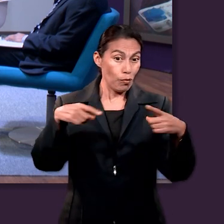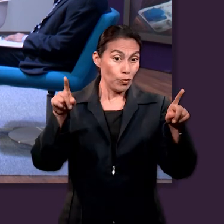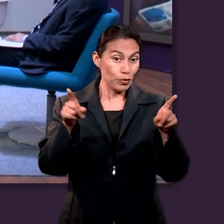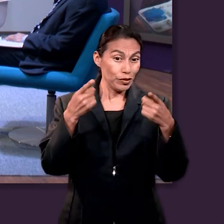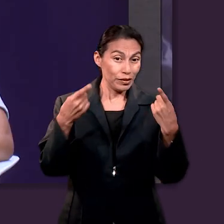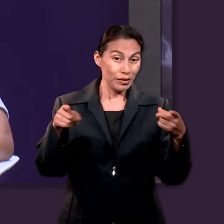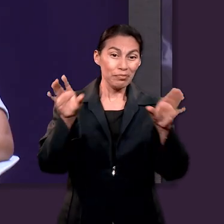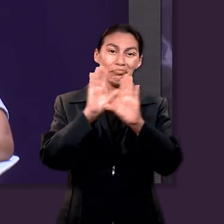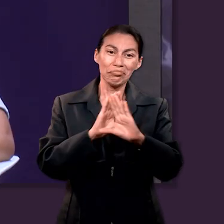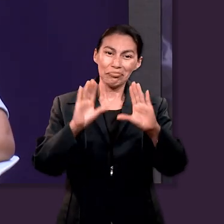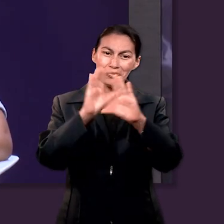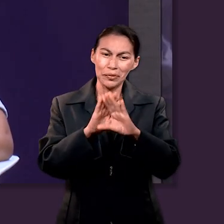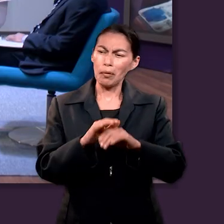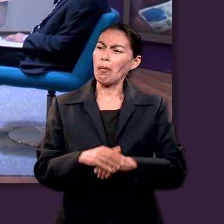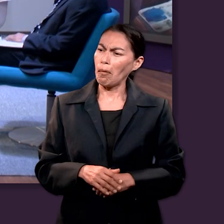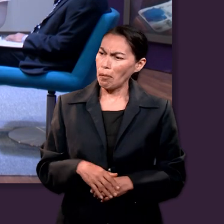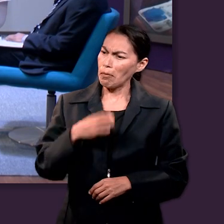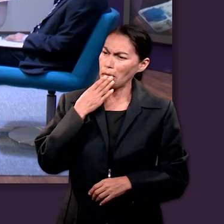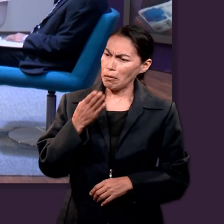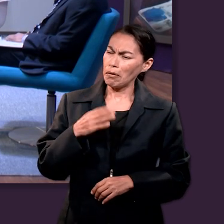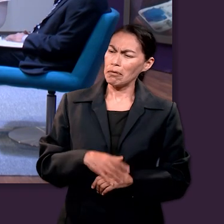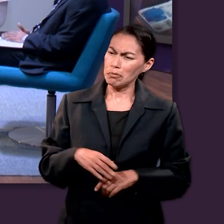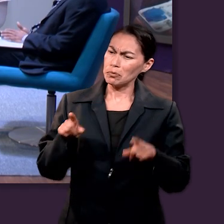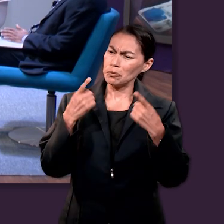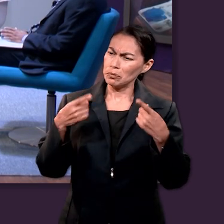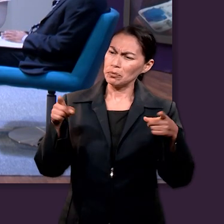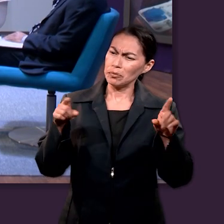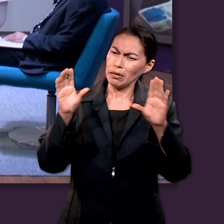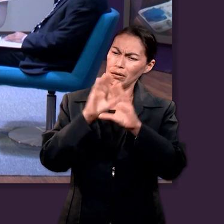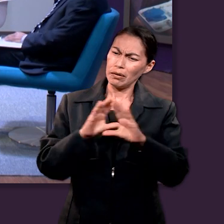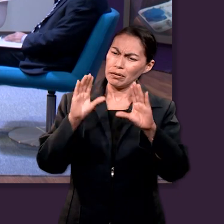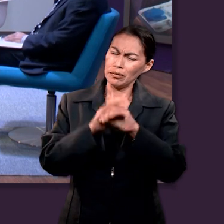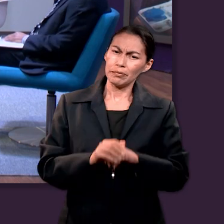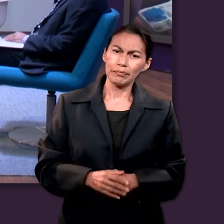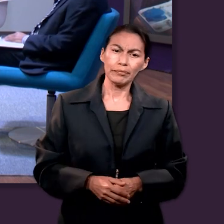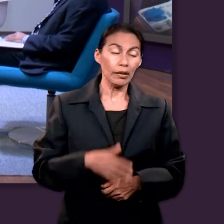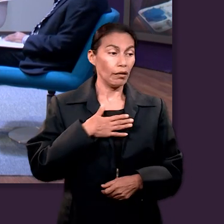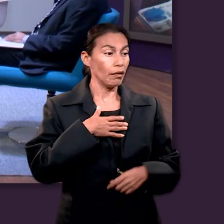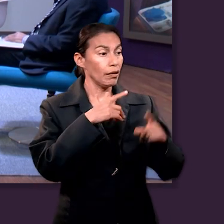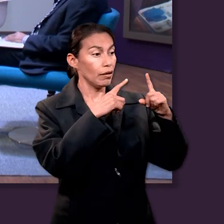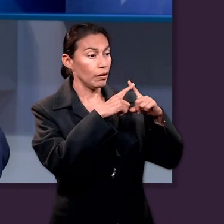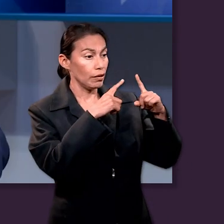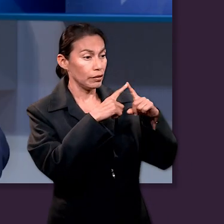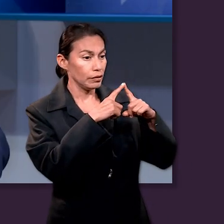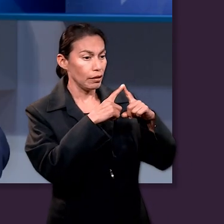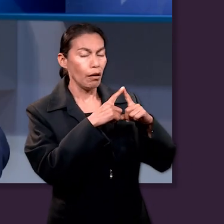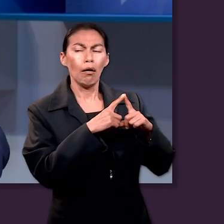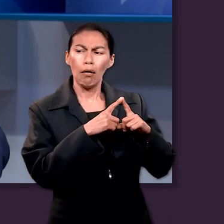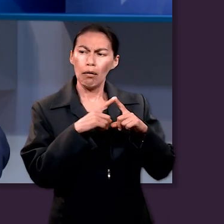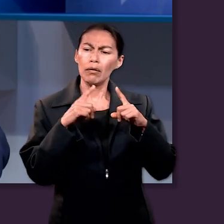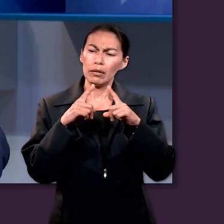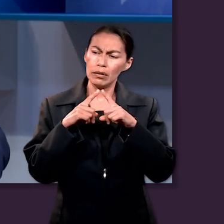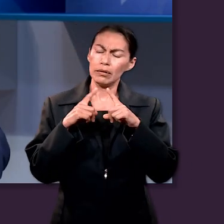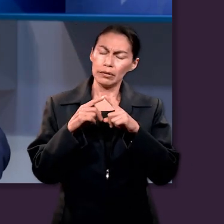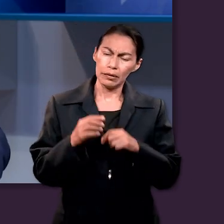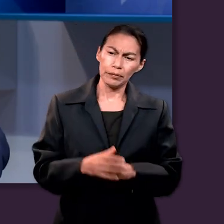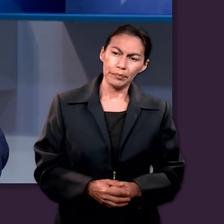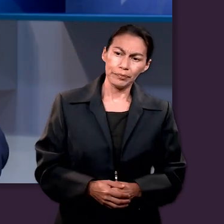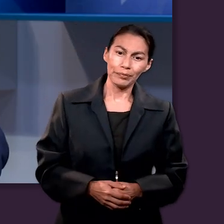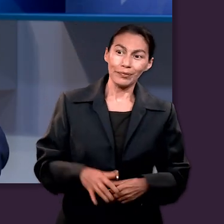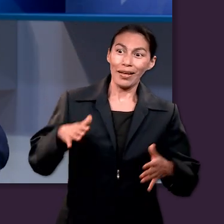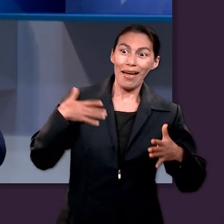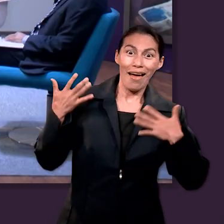Música y cantos. Música y cantar. Iglesia. En la iglesia. Regocijo y gratitud. Ok,